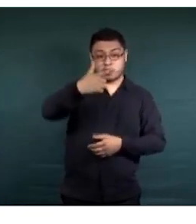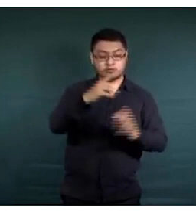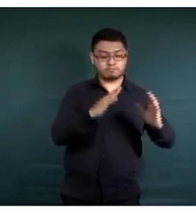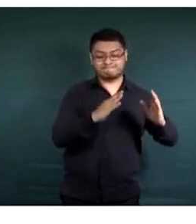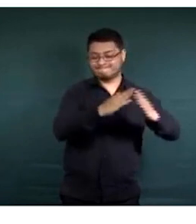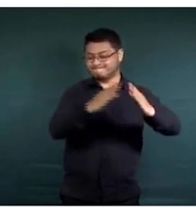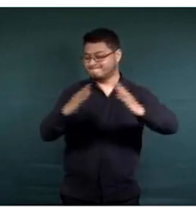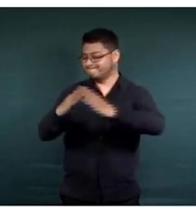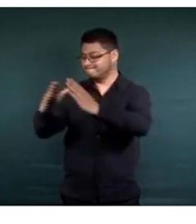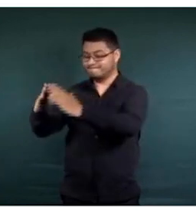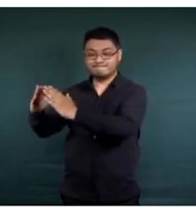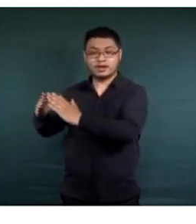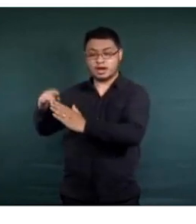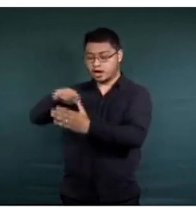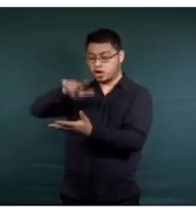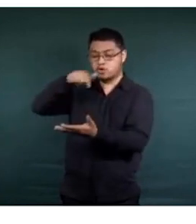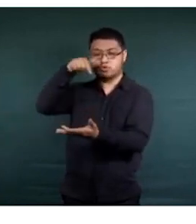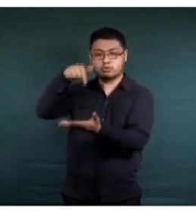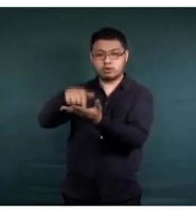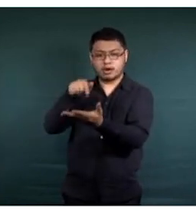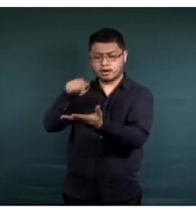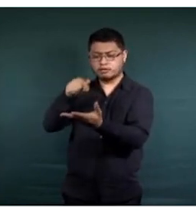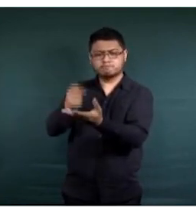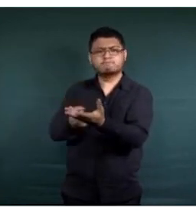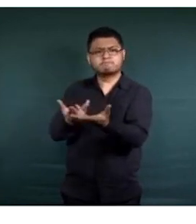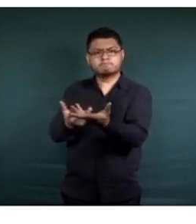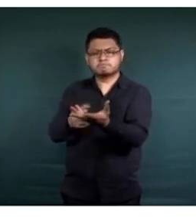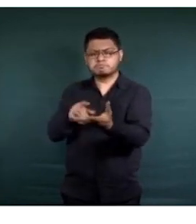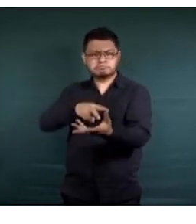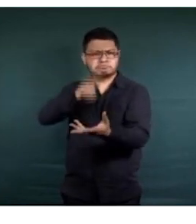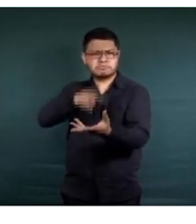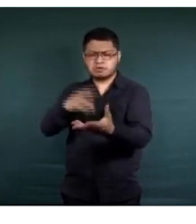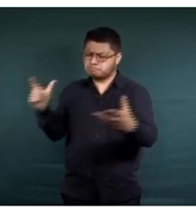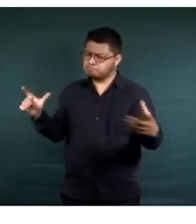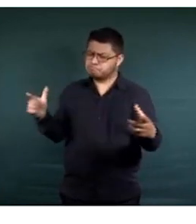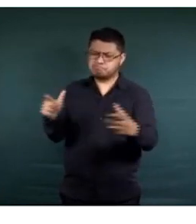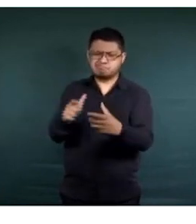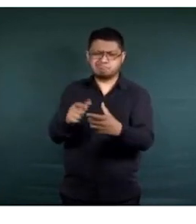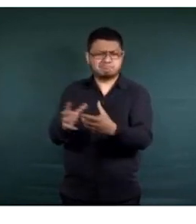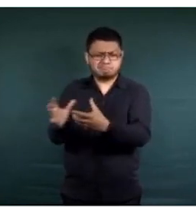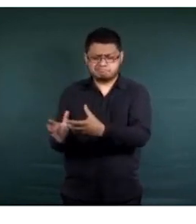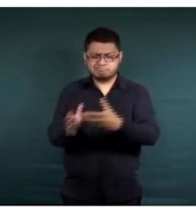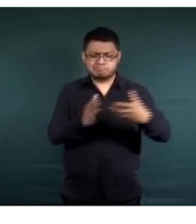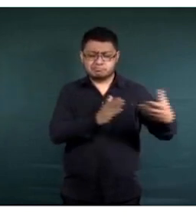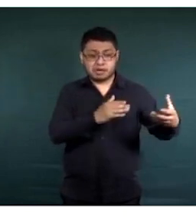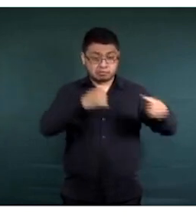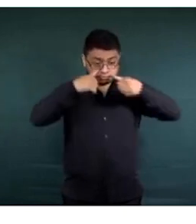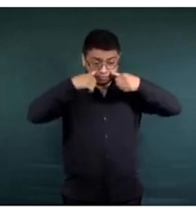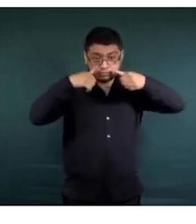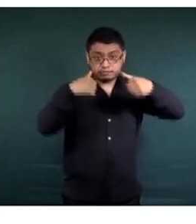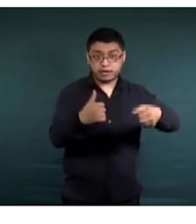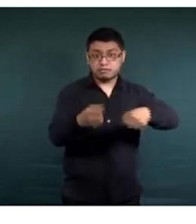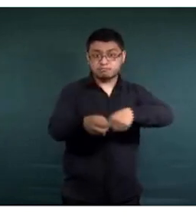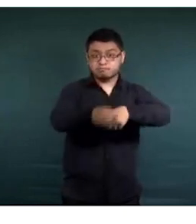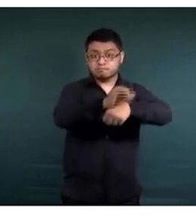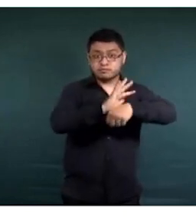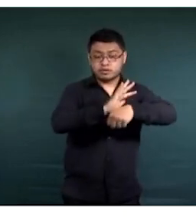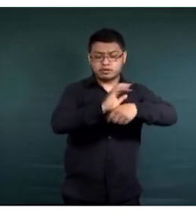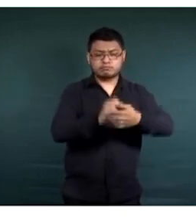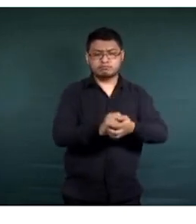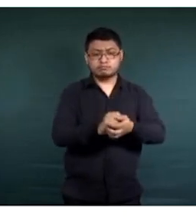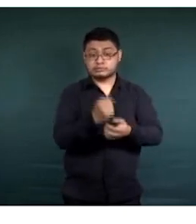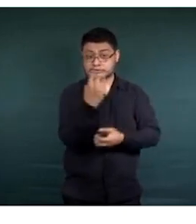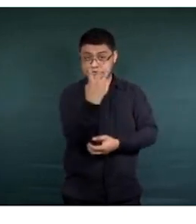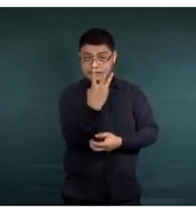en total que se activaron para atender la pandemia. Tres son de la